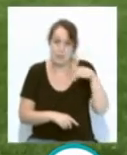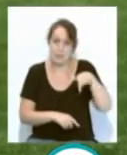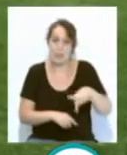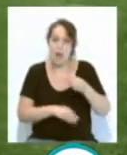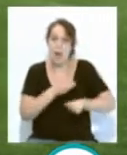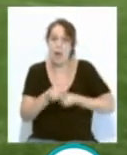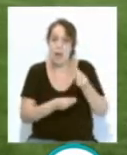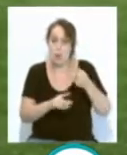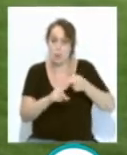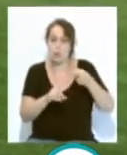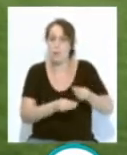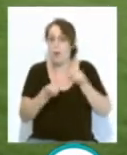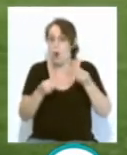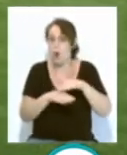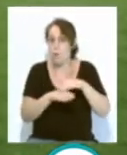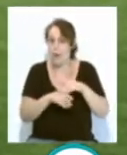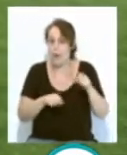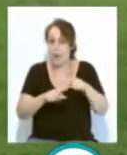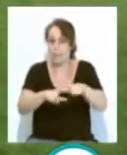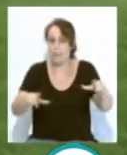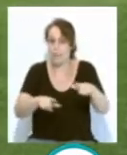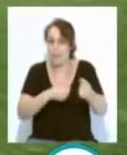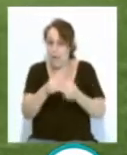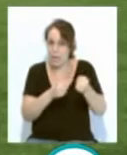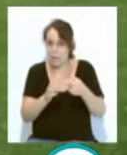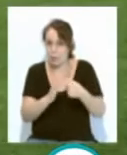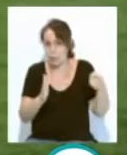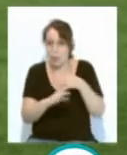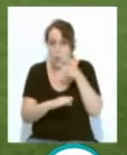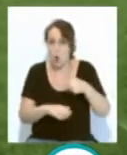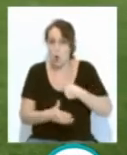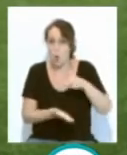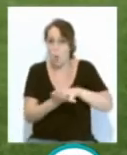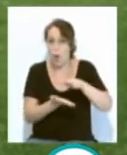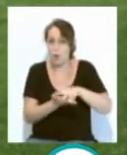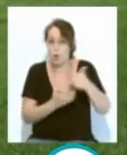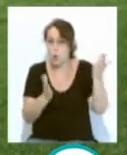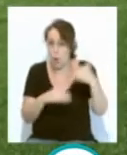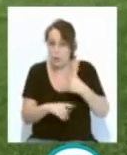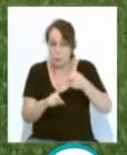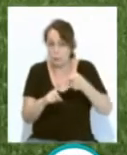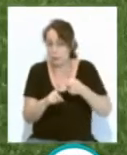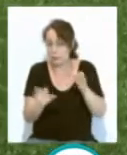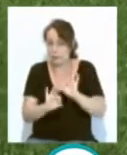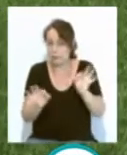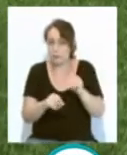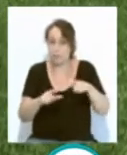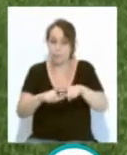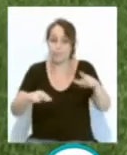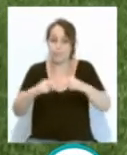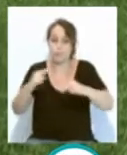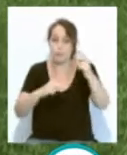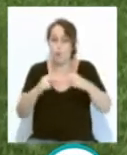realizará un mejor uso del espacio eliminando la pista de atletismo no homologada que carecía de uso. Construyendo un campo de fútbol 11,